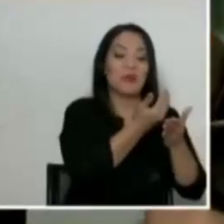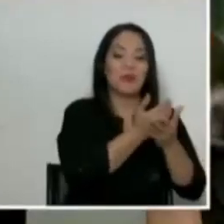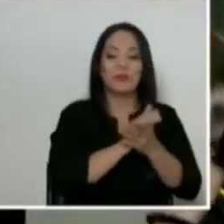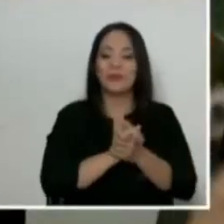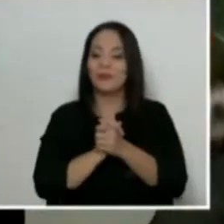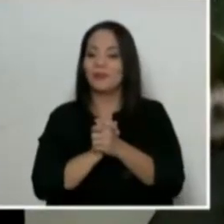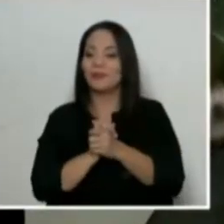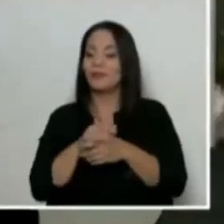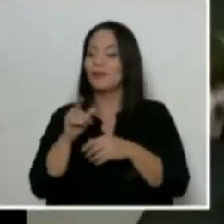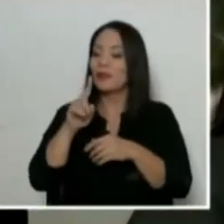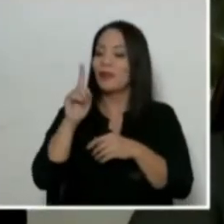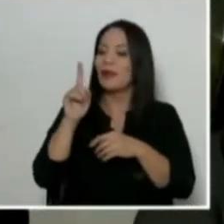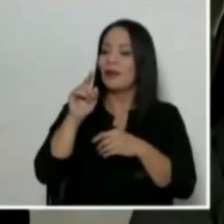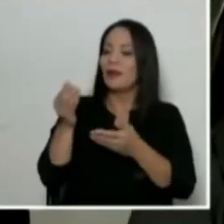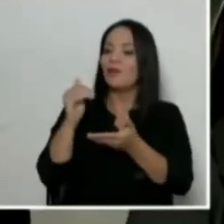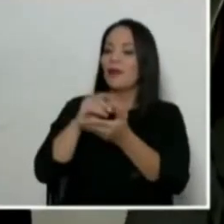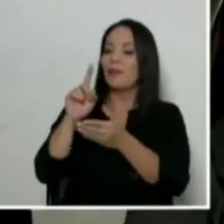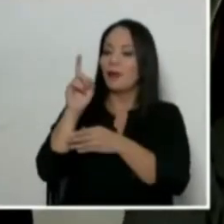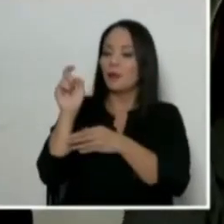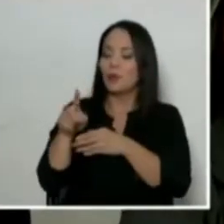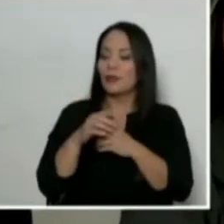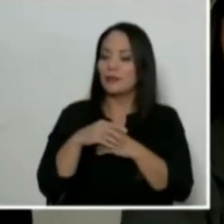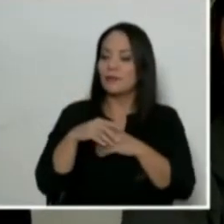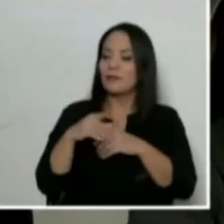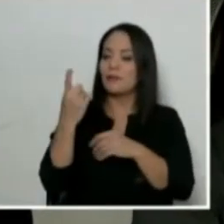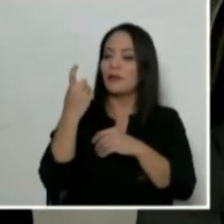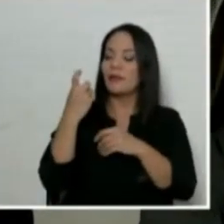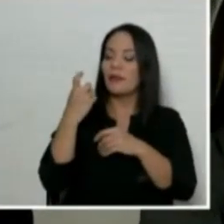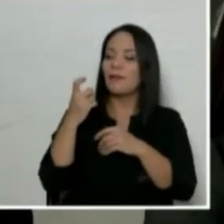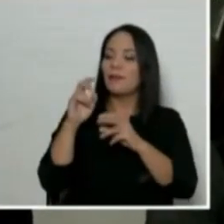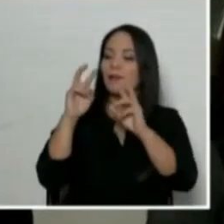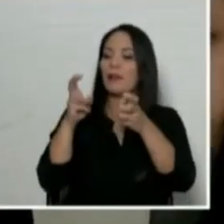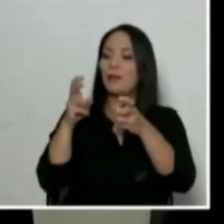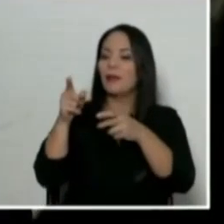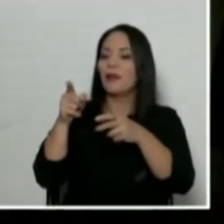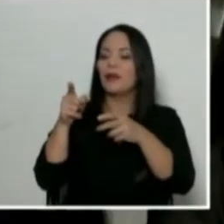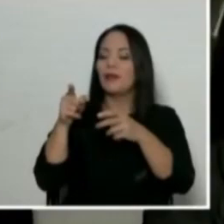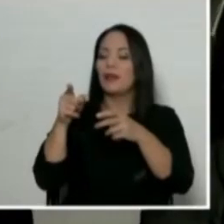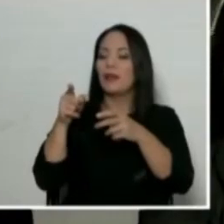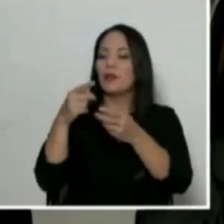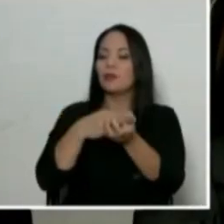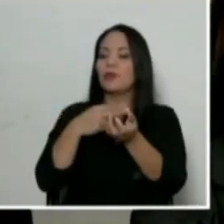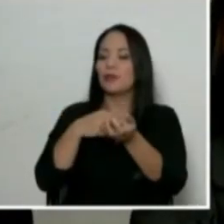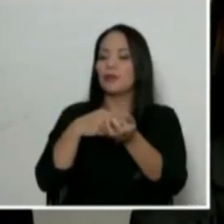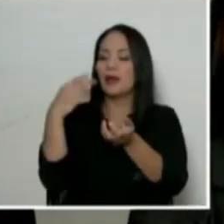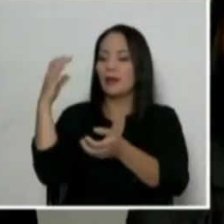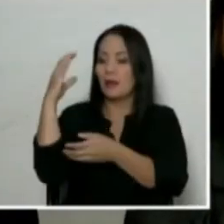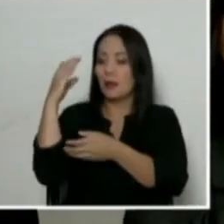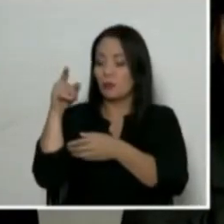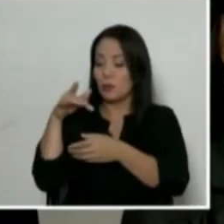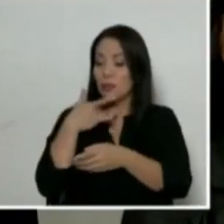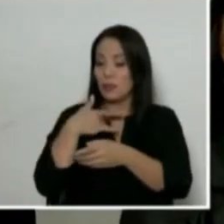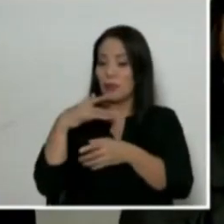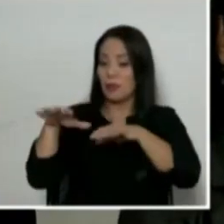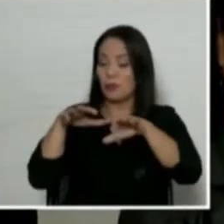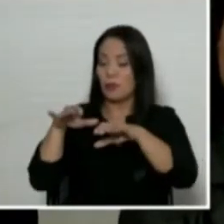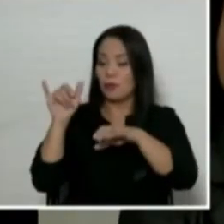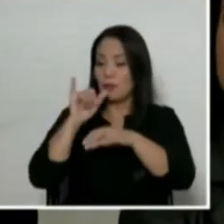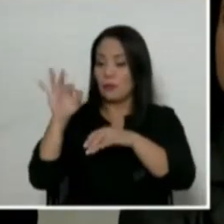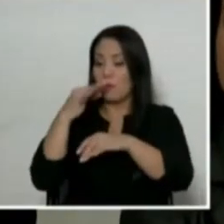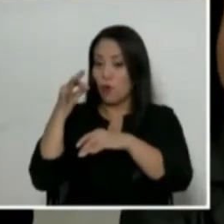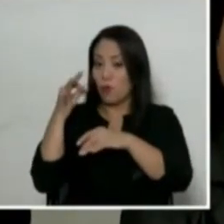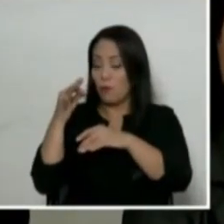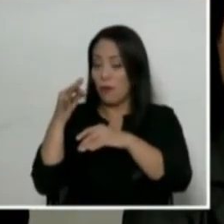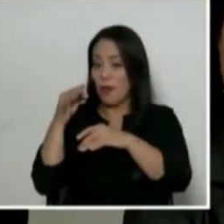en la repregunta, porque quedó pendiente la narrativa del Hospital de Cartago. ¿Usted siente que están actuando de la misma forma, desinformando a la gente?